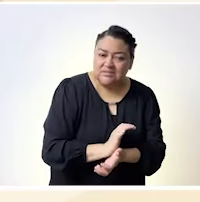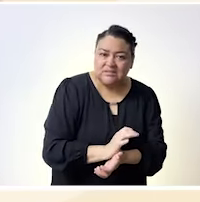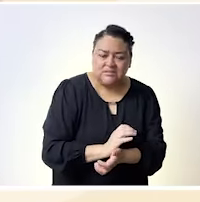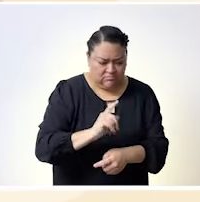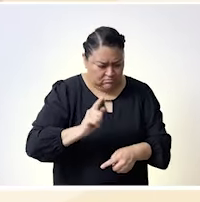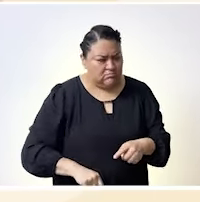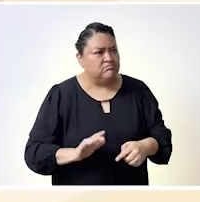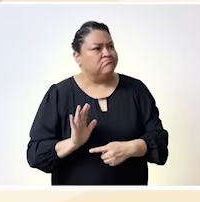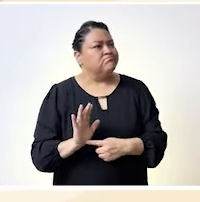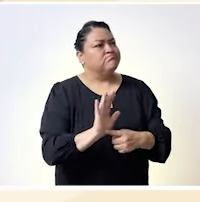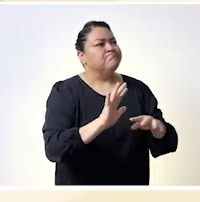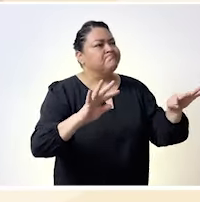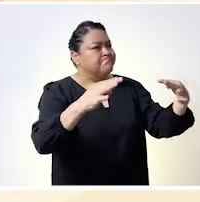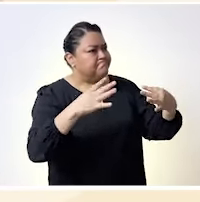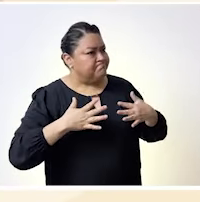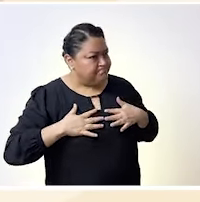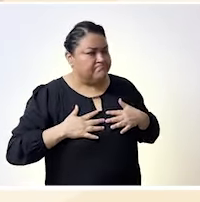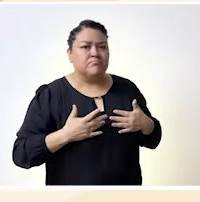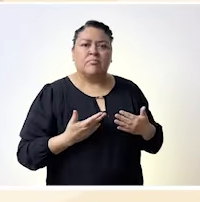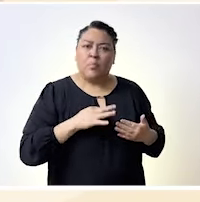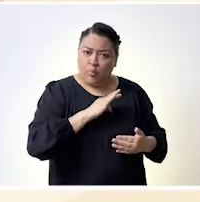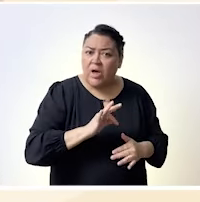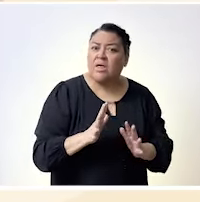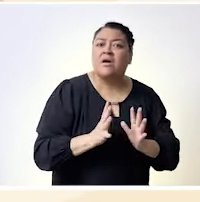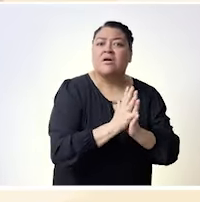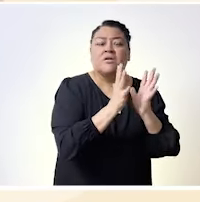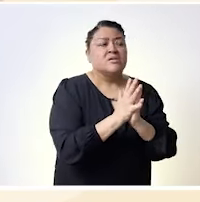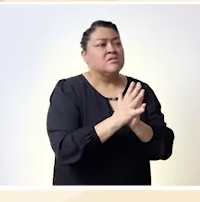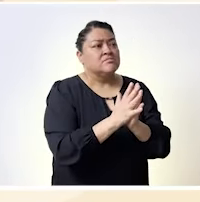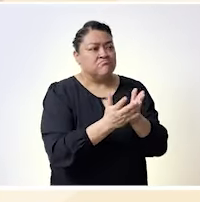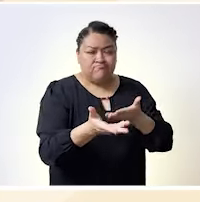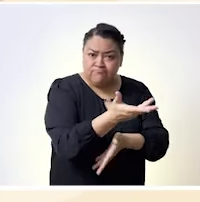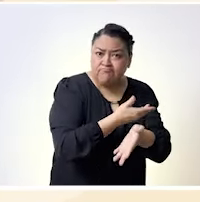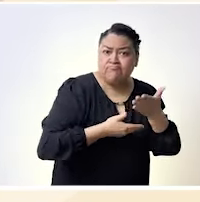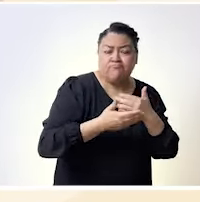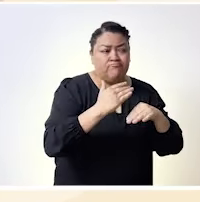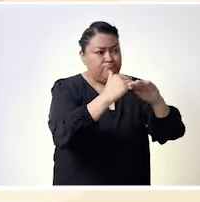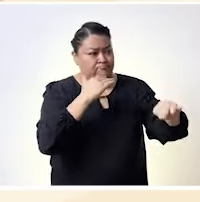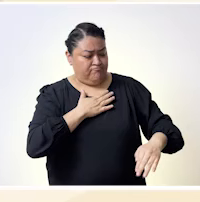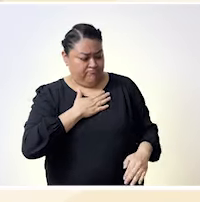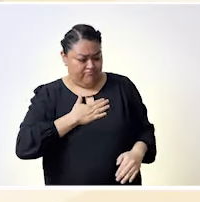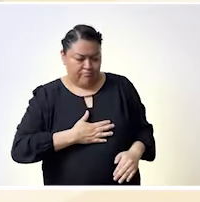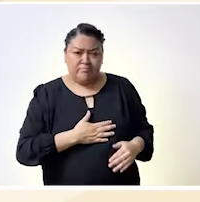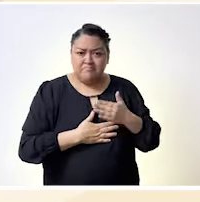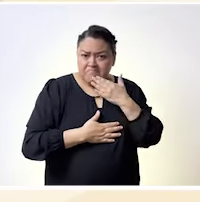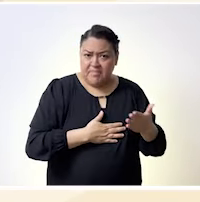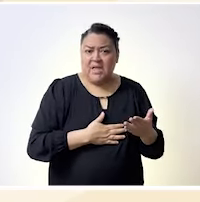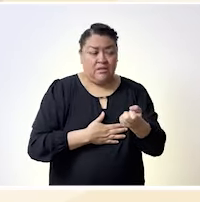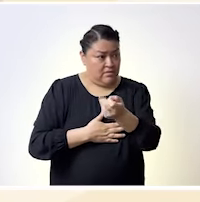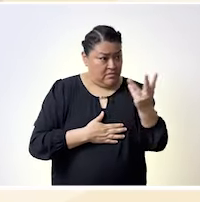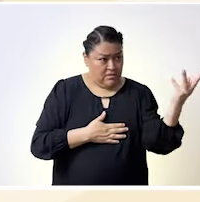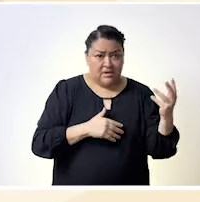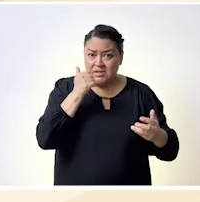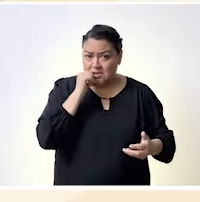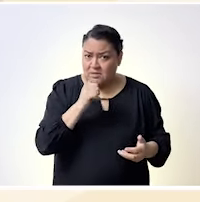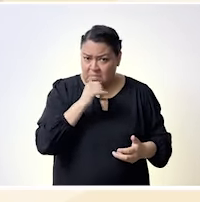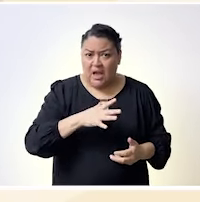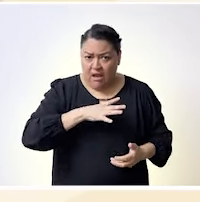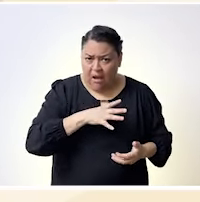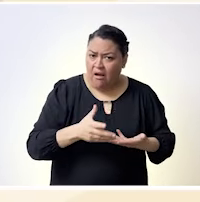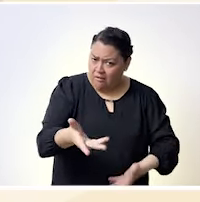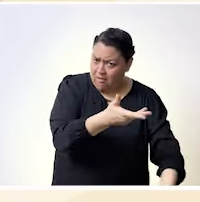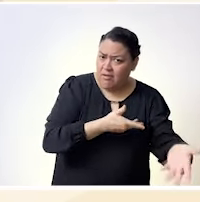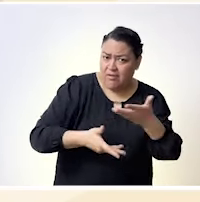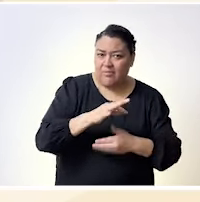de entornos inclusivos y la falta de toma de conciencia de lo que implica la discapacidad y de lo que implica para una mujer con